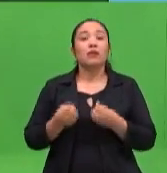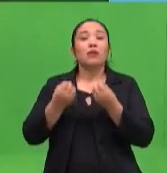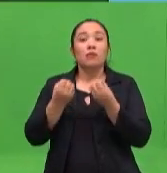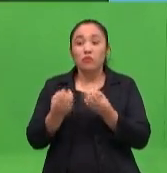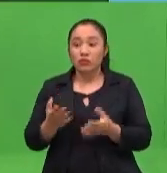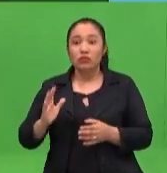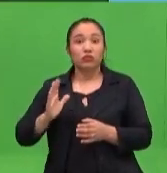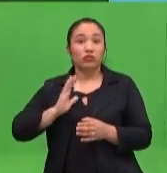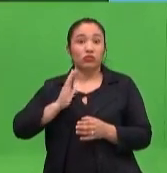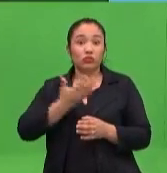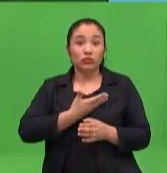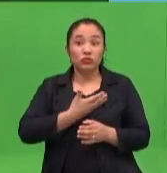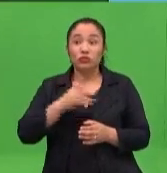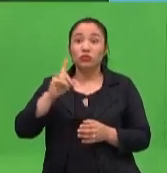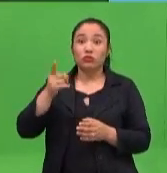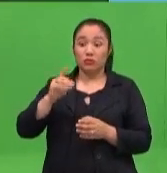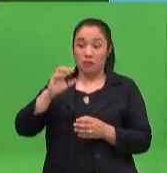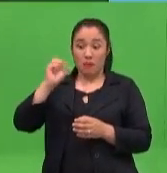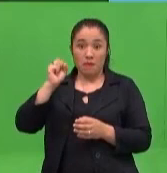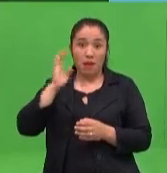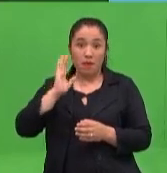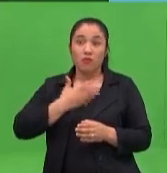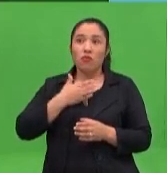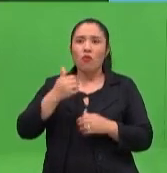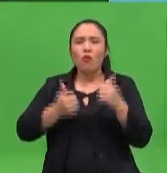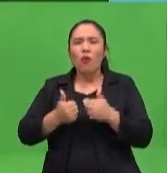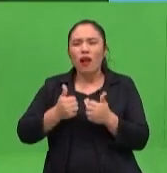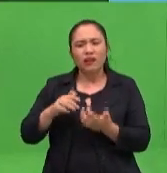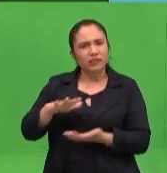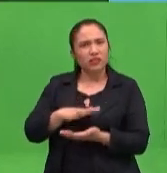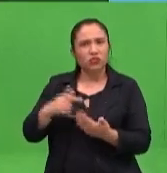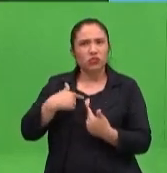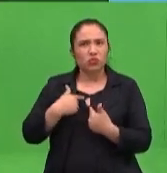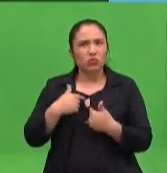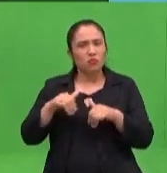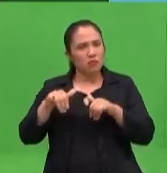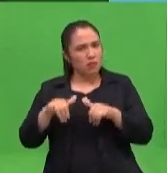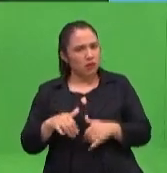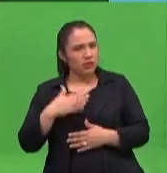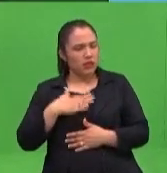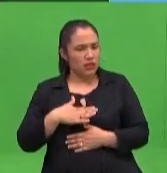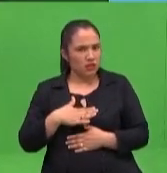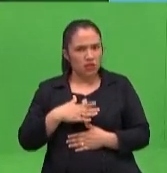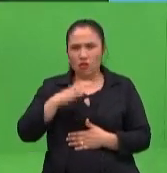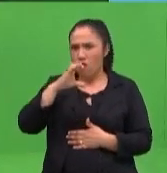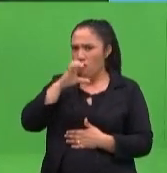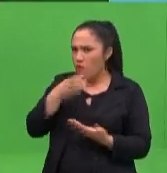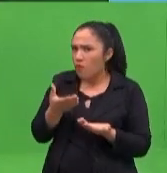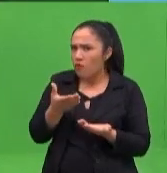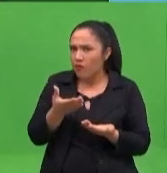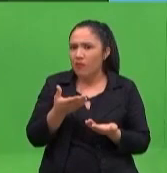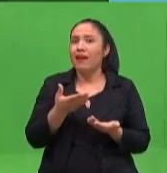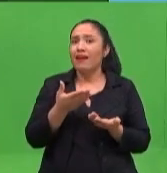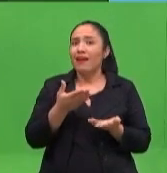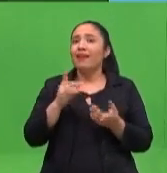adultos tenemos que identificar cuáles son las situaciones que me desestresan, ¿verdad? A lo mejor,